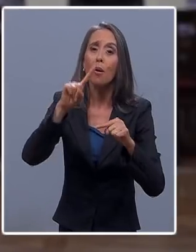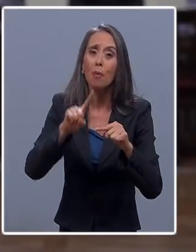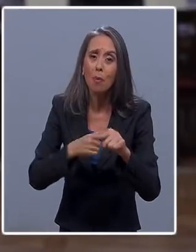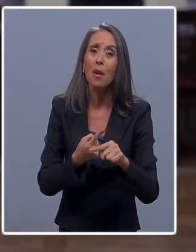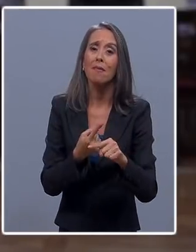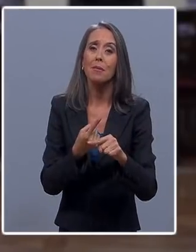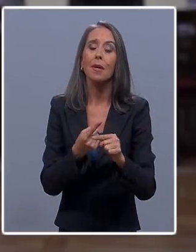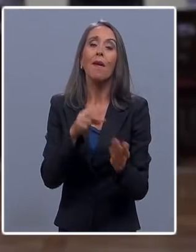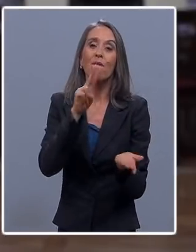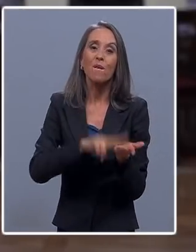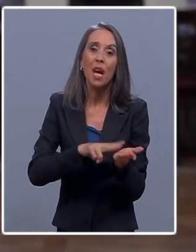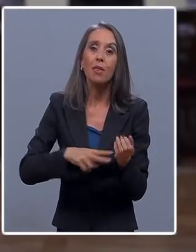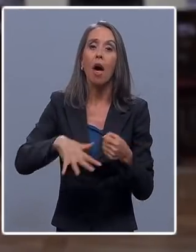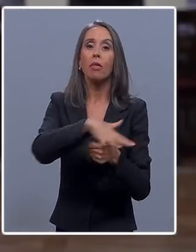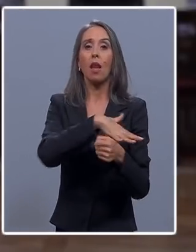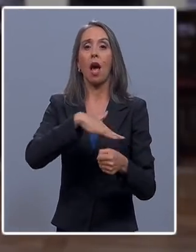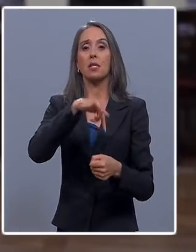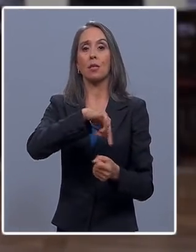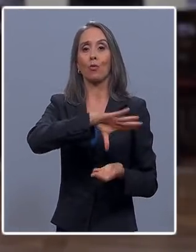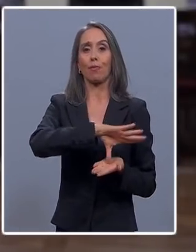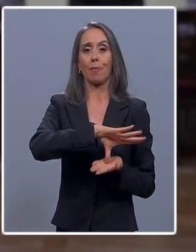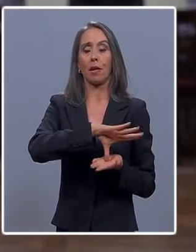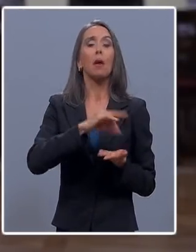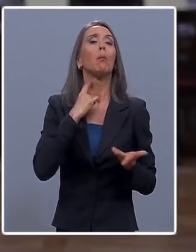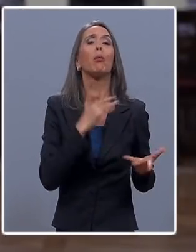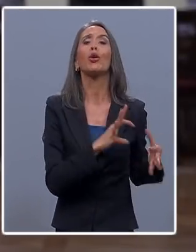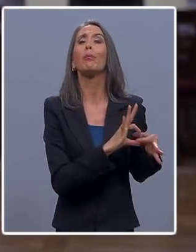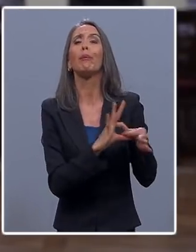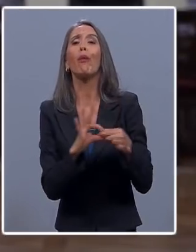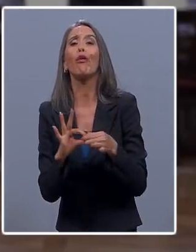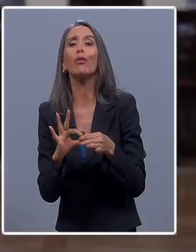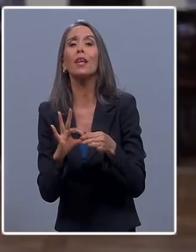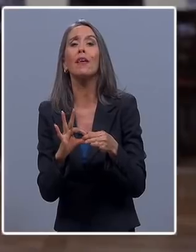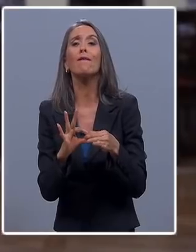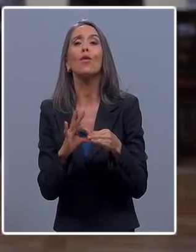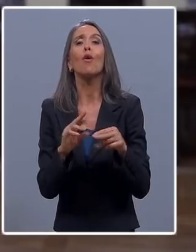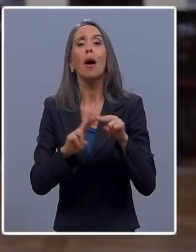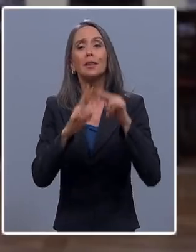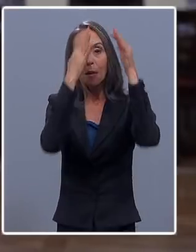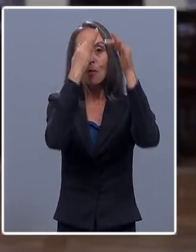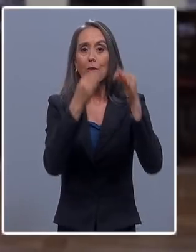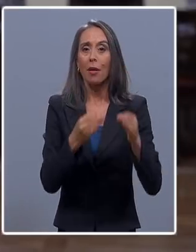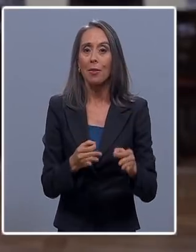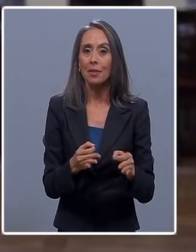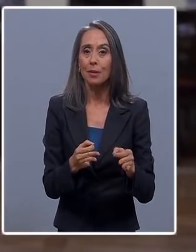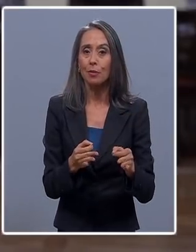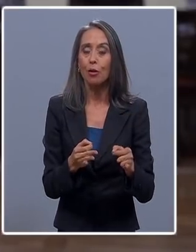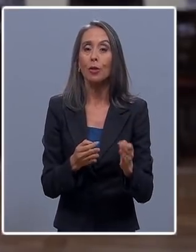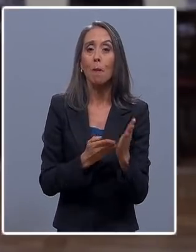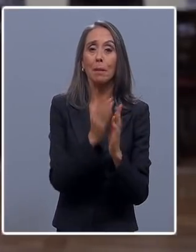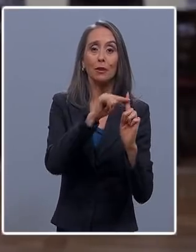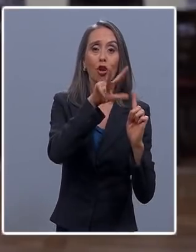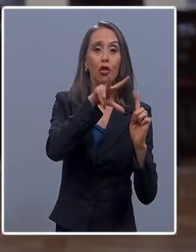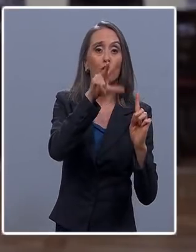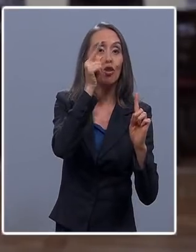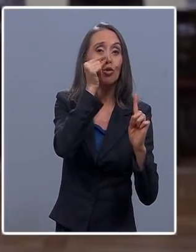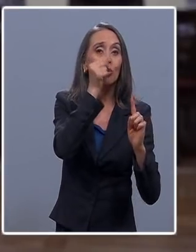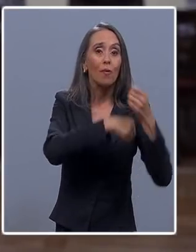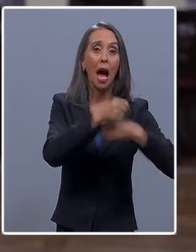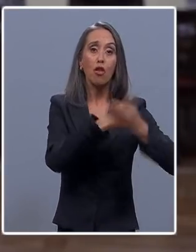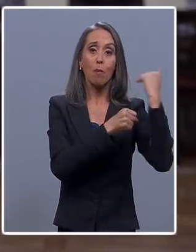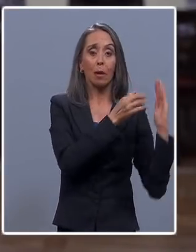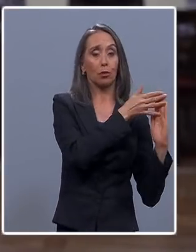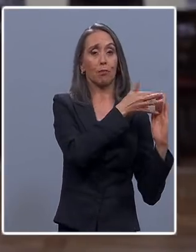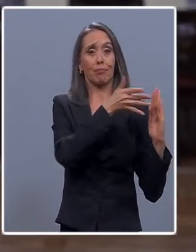verdad de nuestra situación y los fundamentos de nuestras decisiones desde el 18 de octubre del año pasado